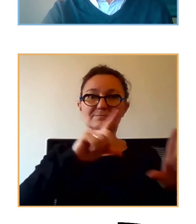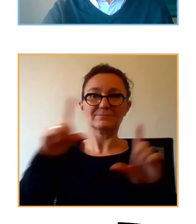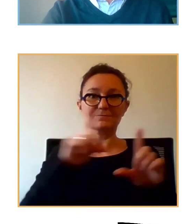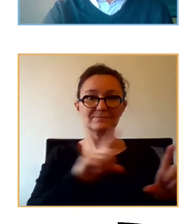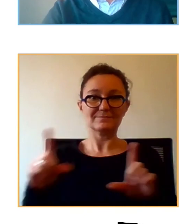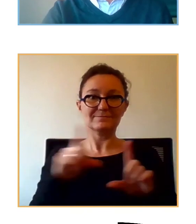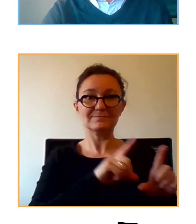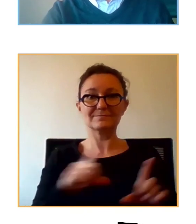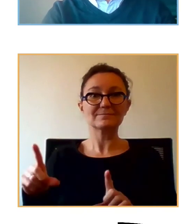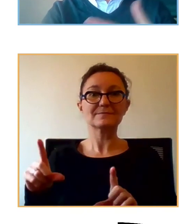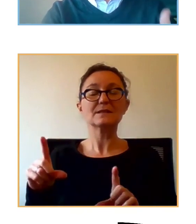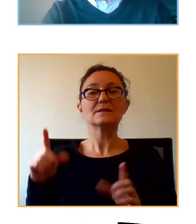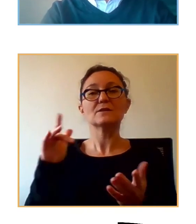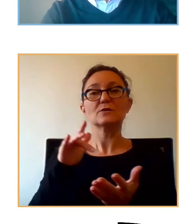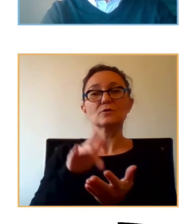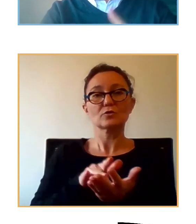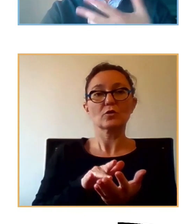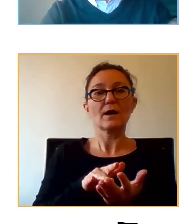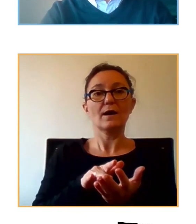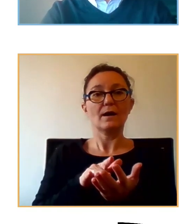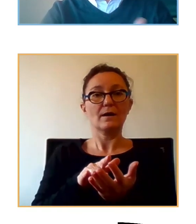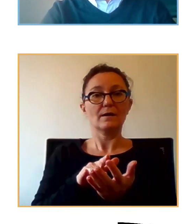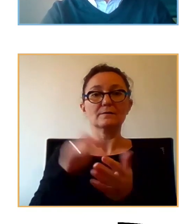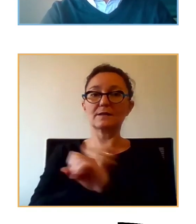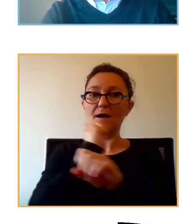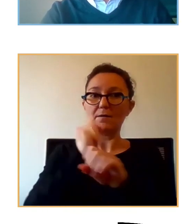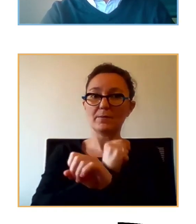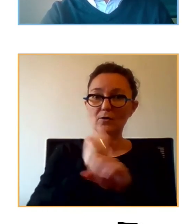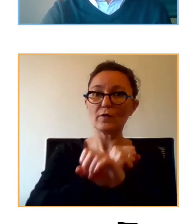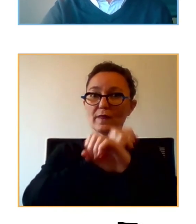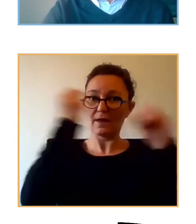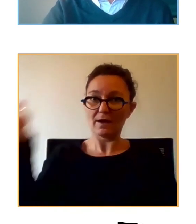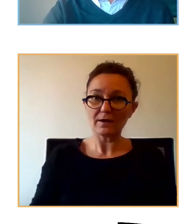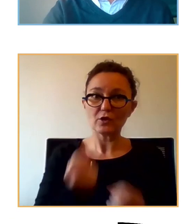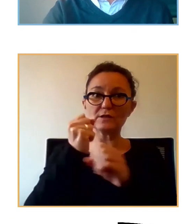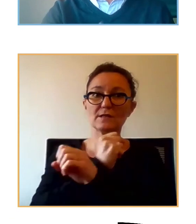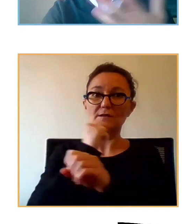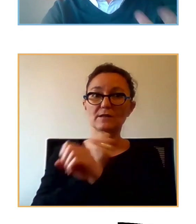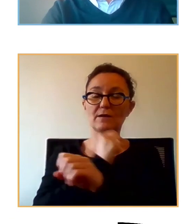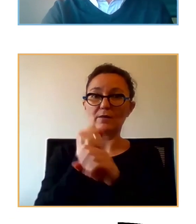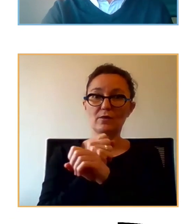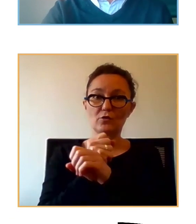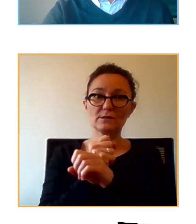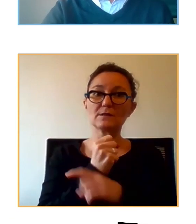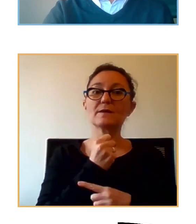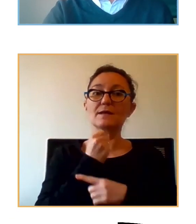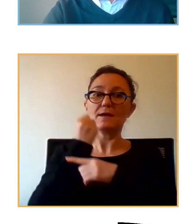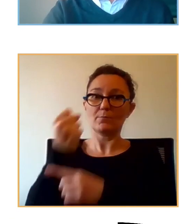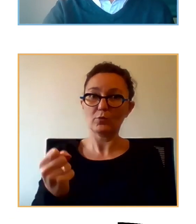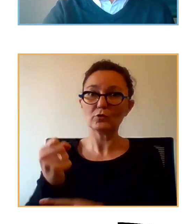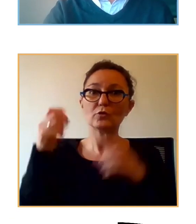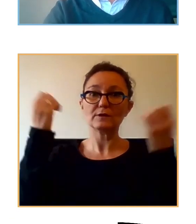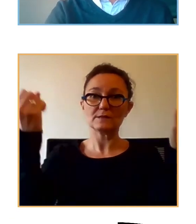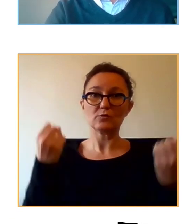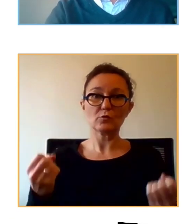personas que se encuentran en ese tipo de acciones y de intervenciones muchos de los que también han podido haber gracias al apoyo de instituciones